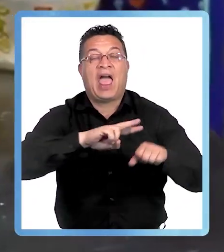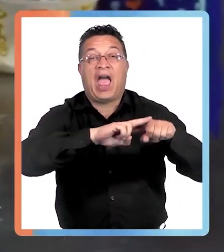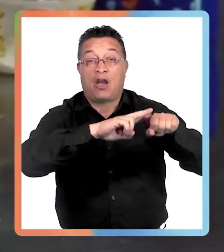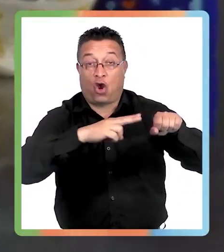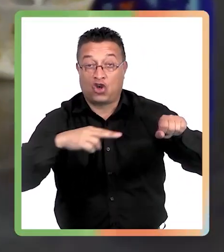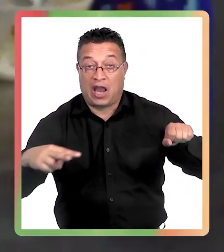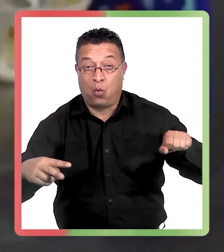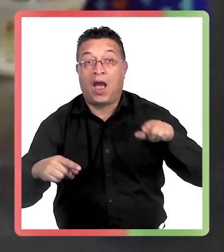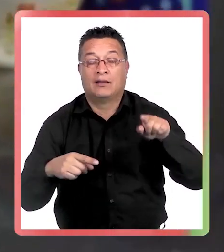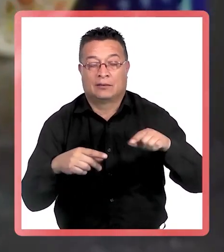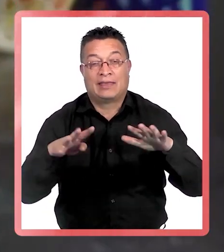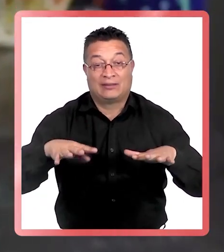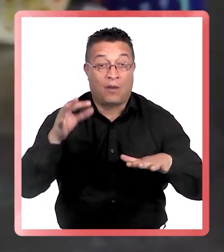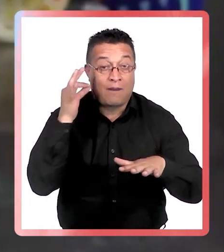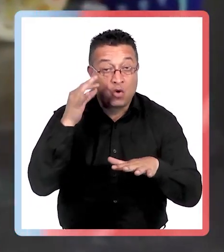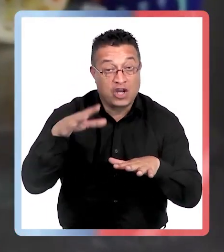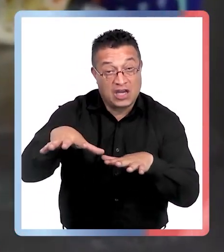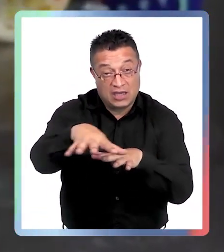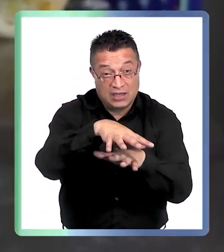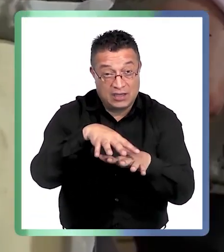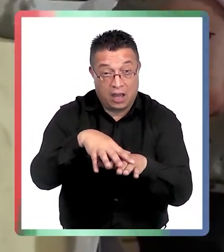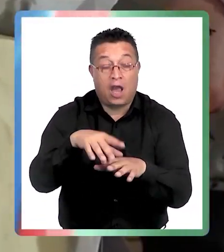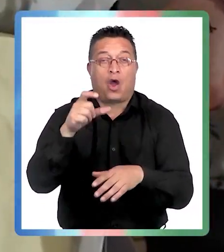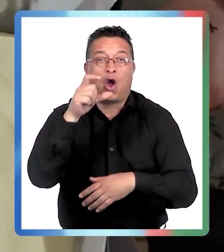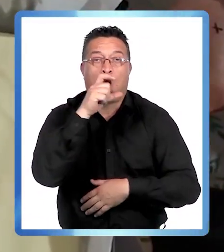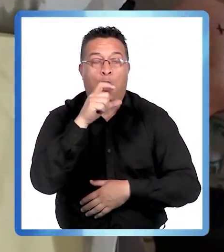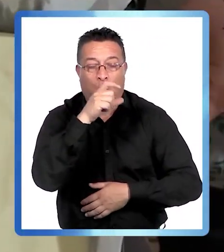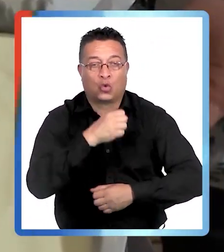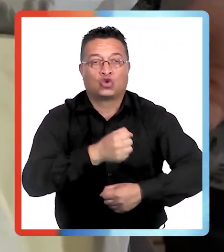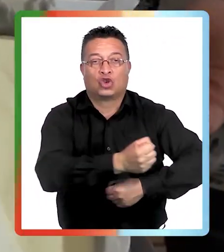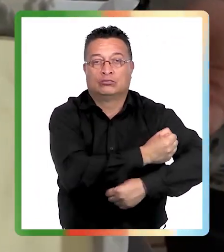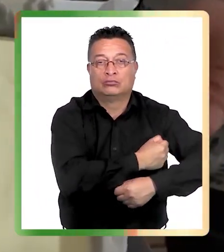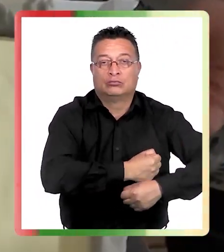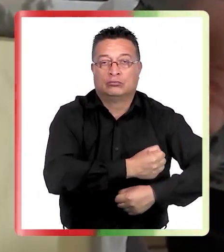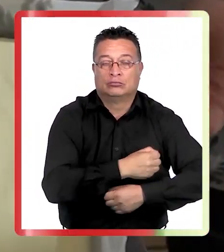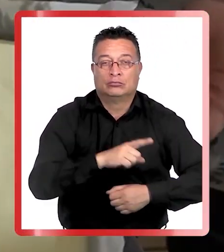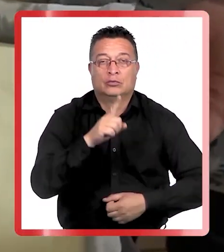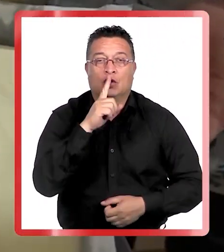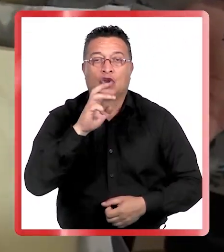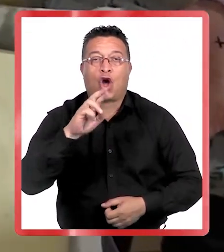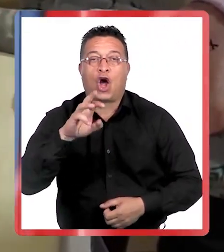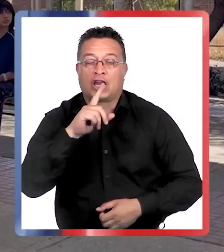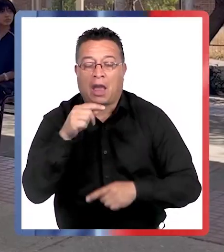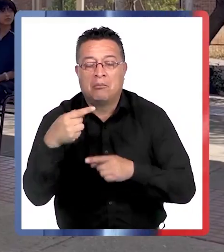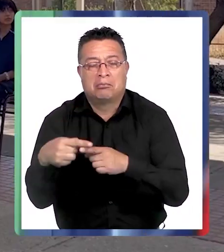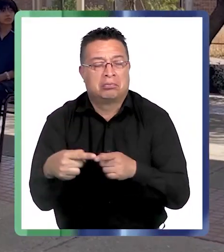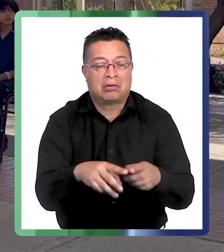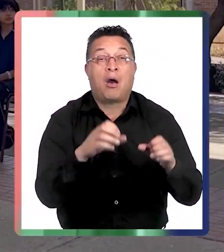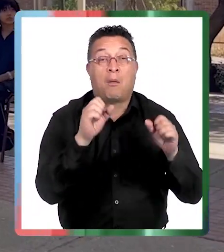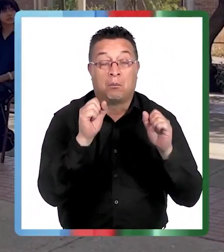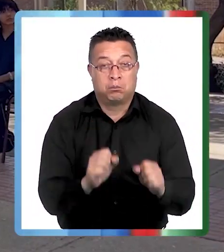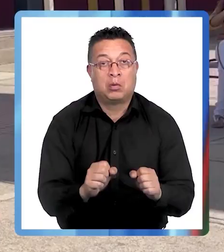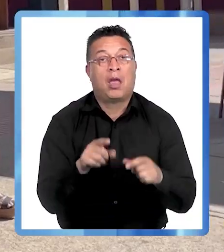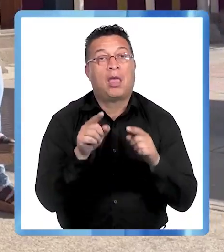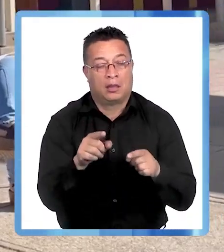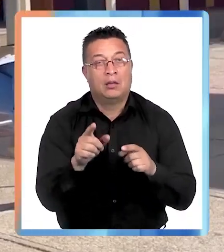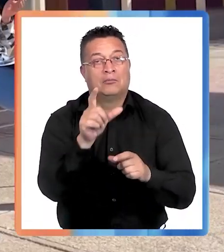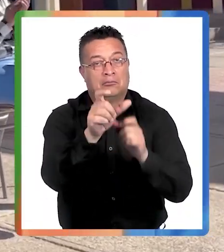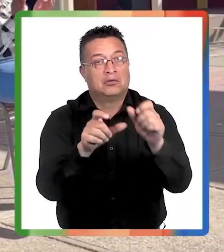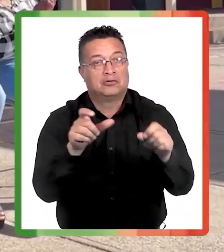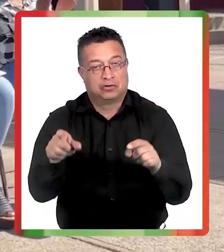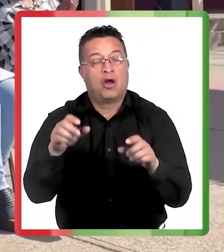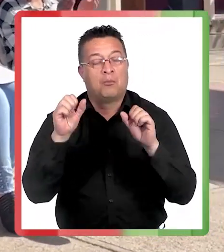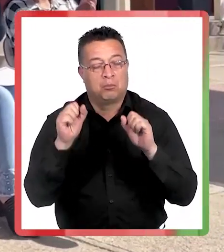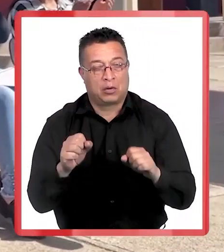de 19 mujeres de ese sector accedió a un curso de repostería que fue finalizado con éxito y que permitirá a estas andinas